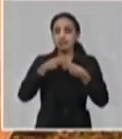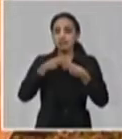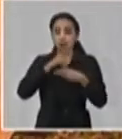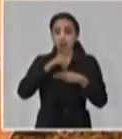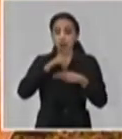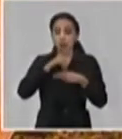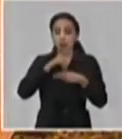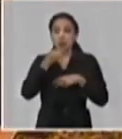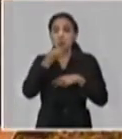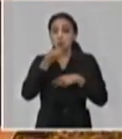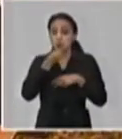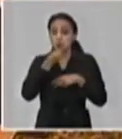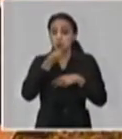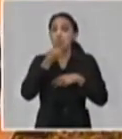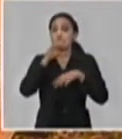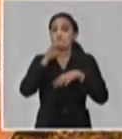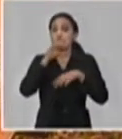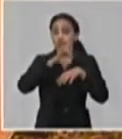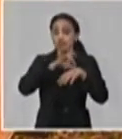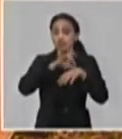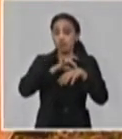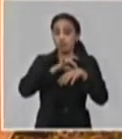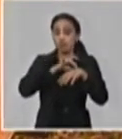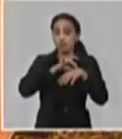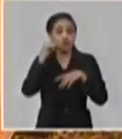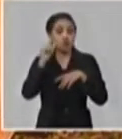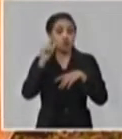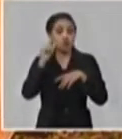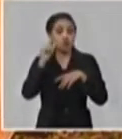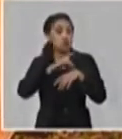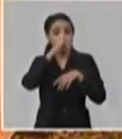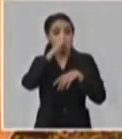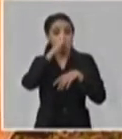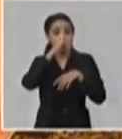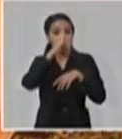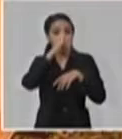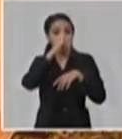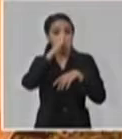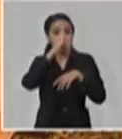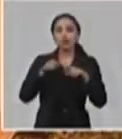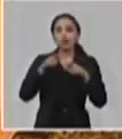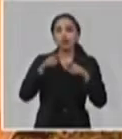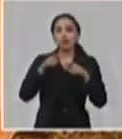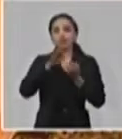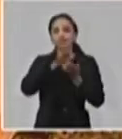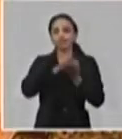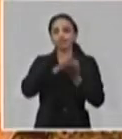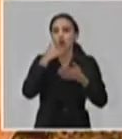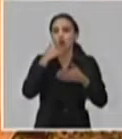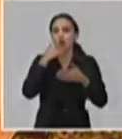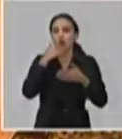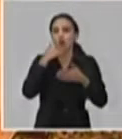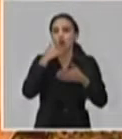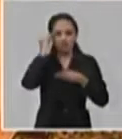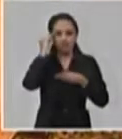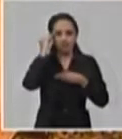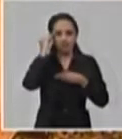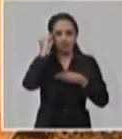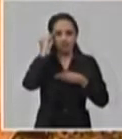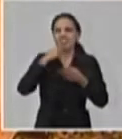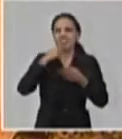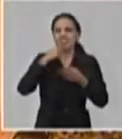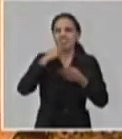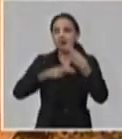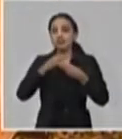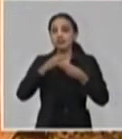de que pueda ser sospechoso o no de la enfermedad. Por eso es verdad que los médicos son los que lograrían conducirlo a saber hacia qué lugar tendría